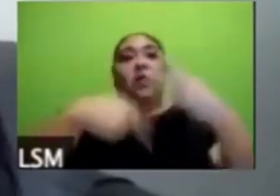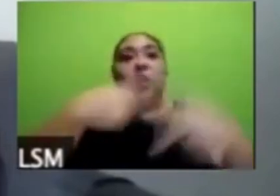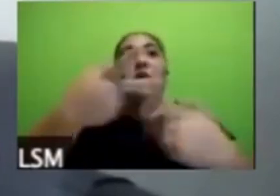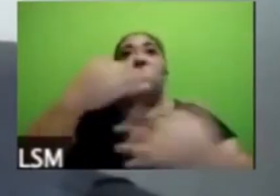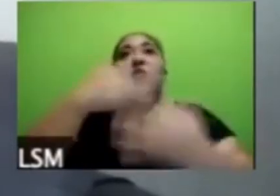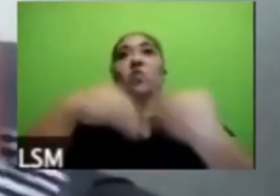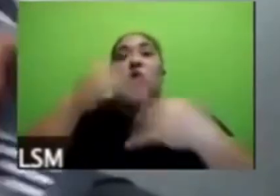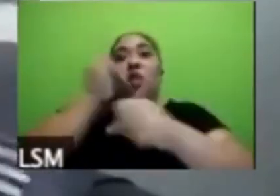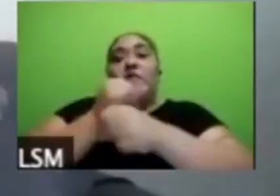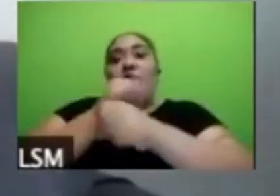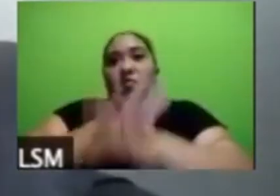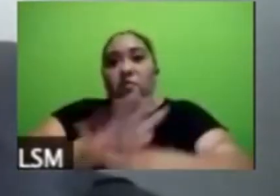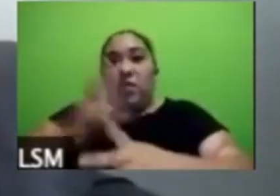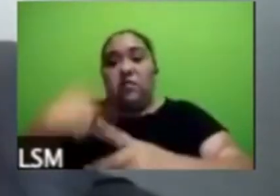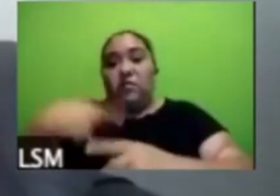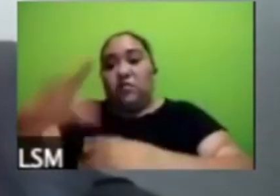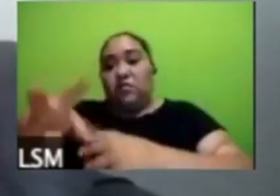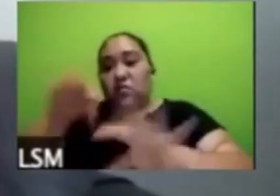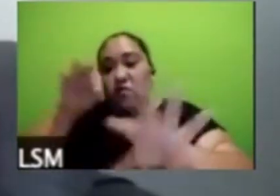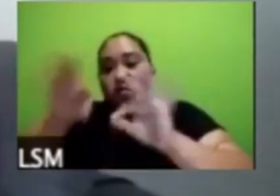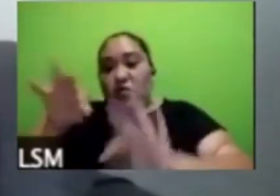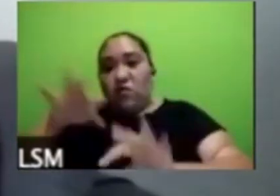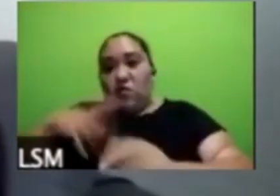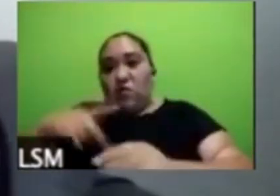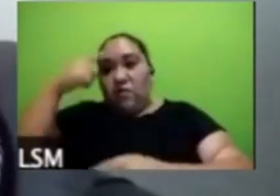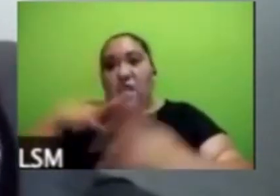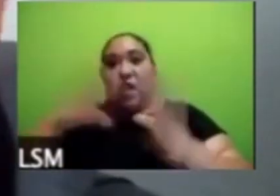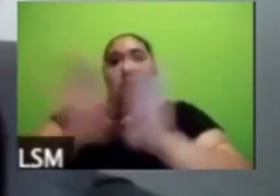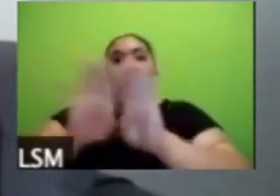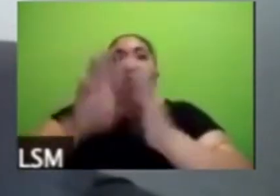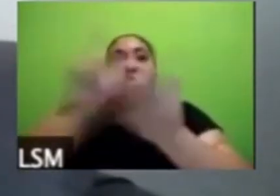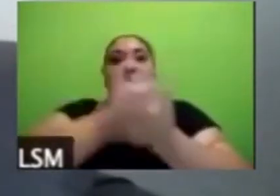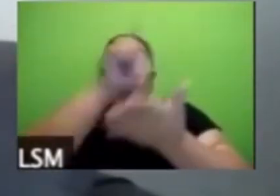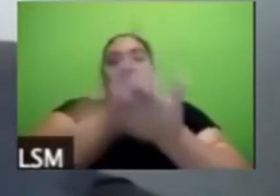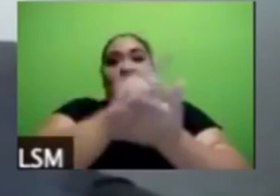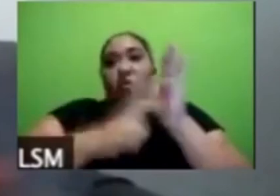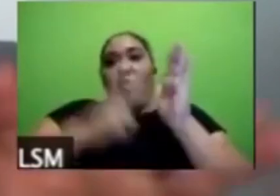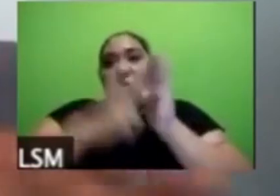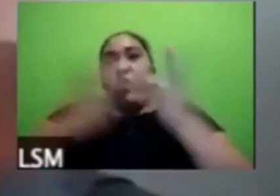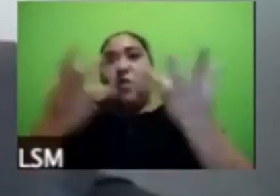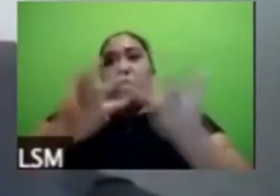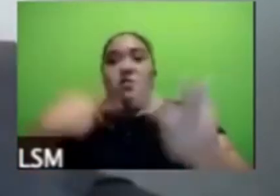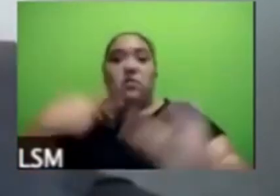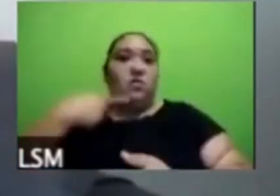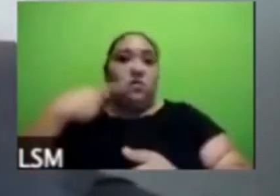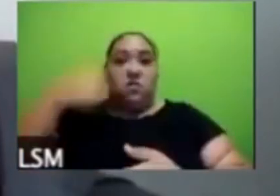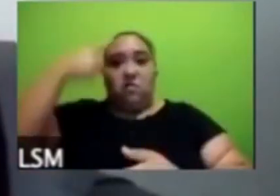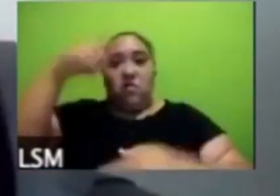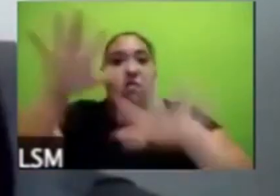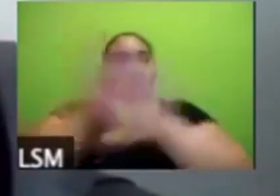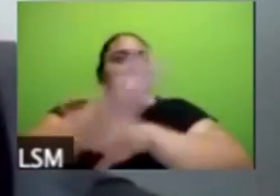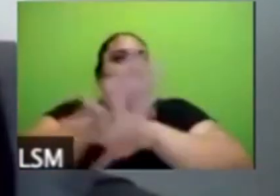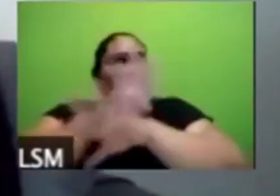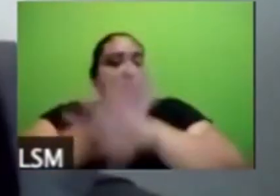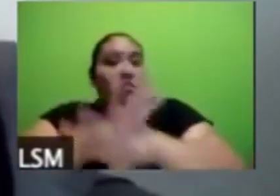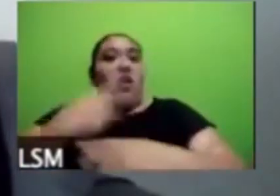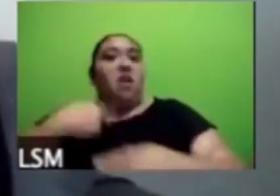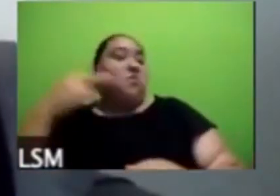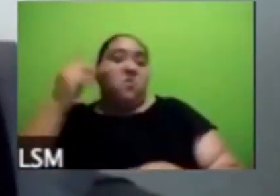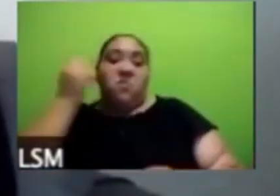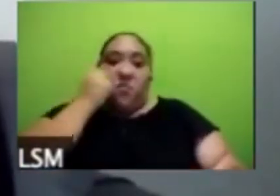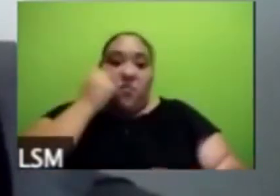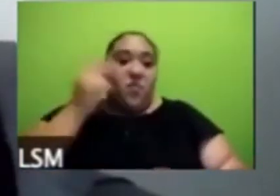qué tipo de políticas se tienen que implementar con esto que tenemos por más cambiantes que sean digamos pero pues ir viendo lo que ustedes ya han